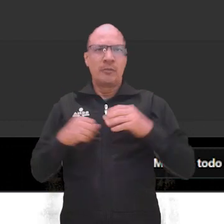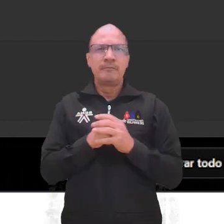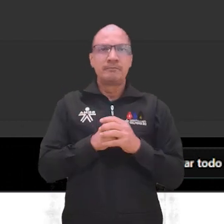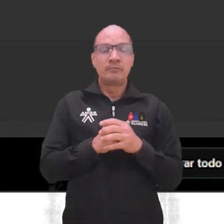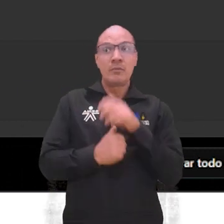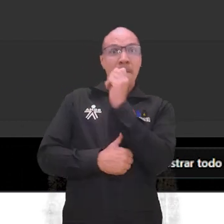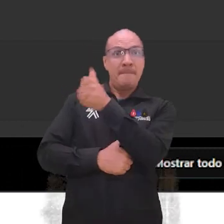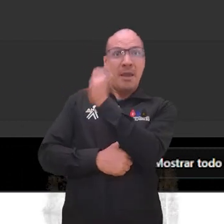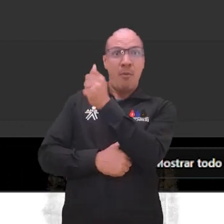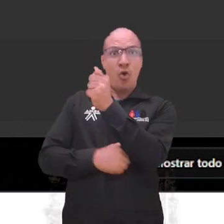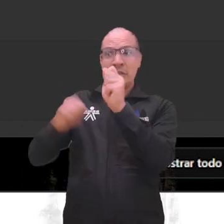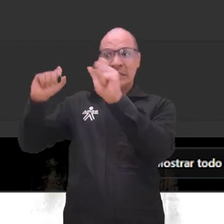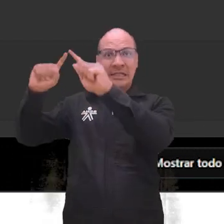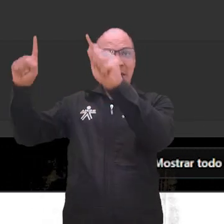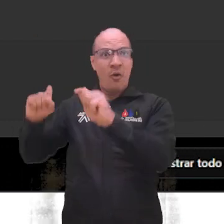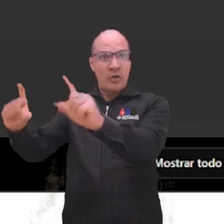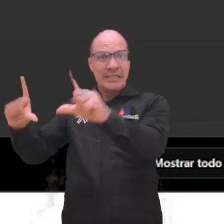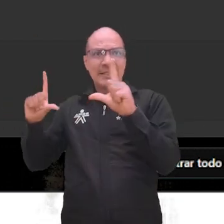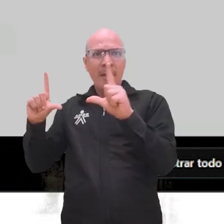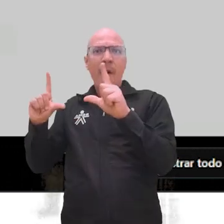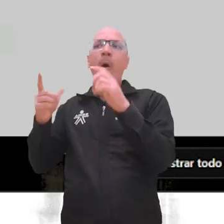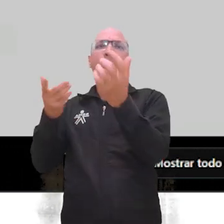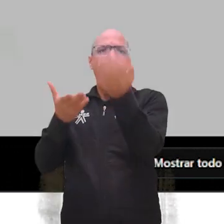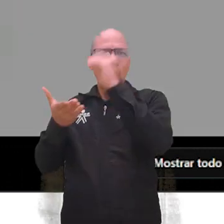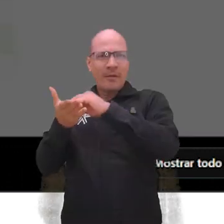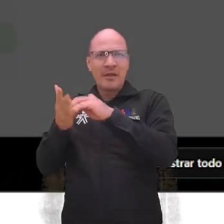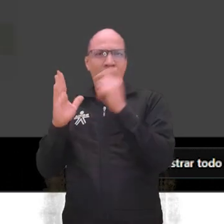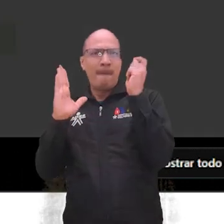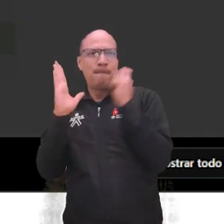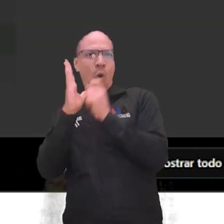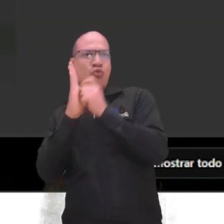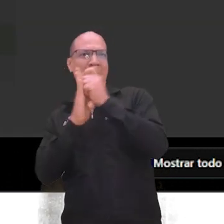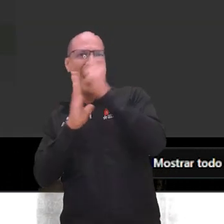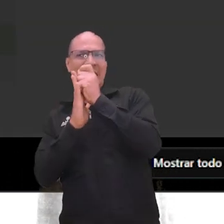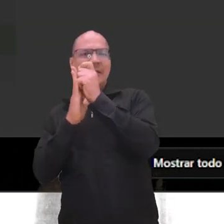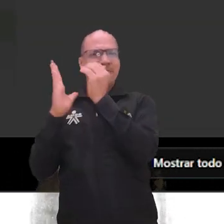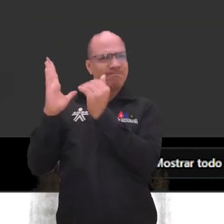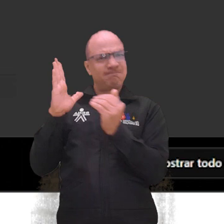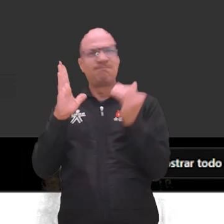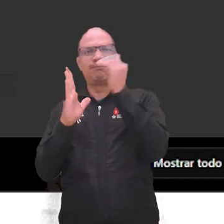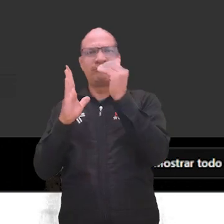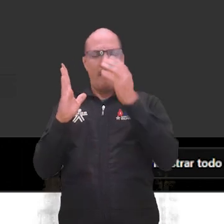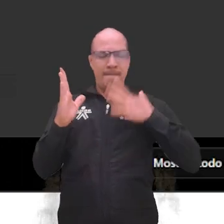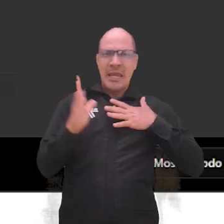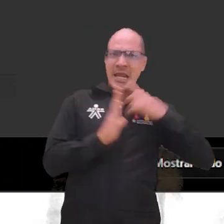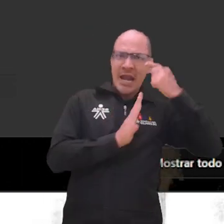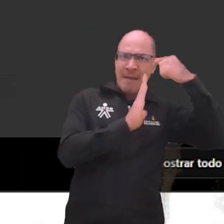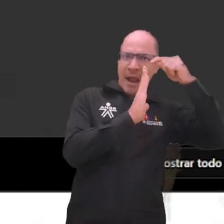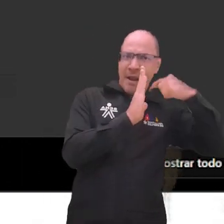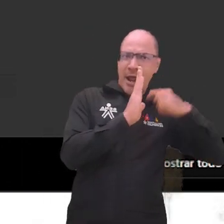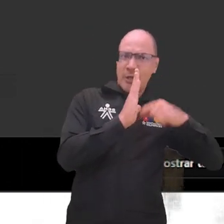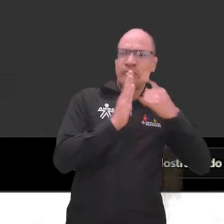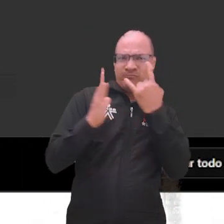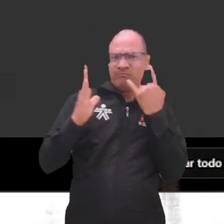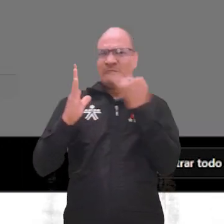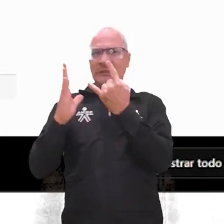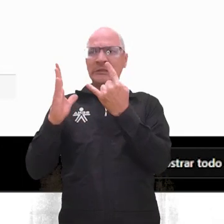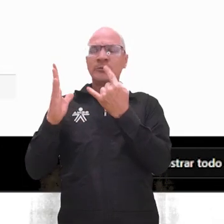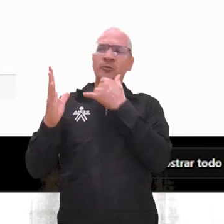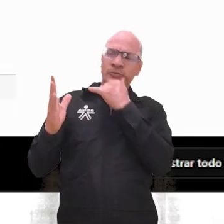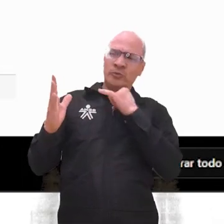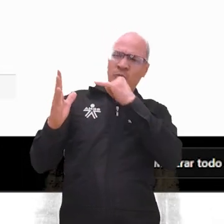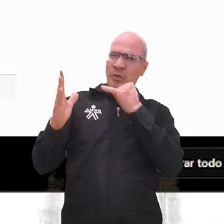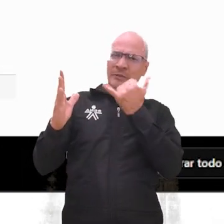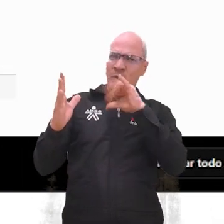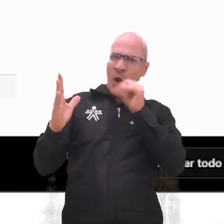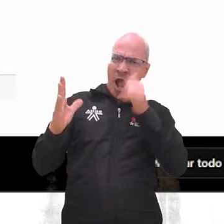módulo te mostrará nuevamente una ventana con el puntaje automático obtenido frente a los requisitos del perfil de tu interés. Si